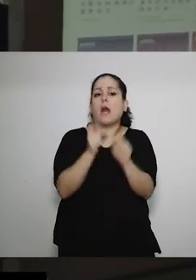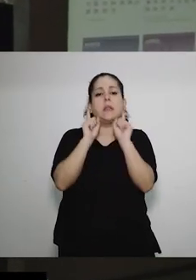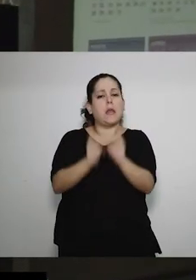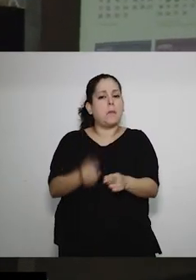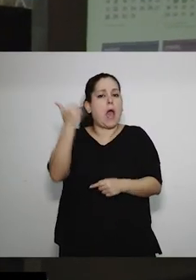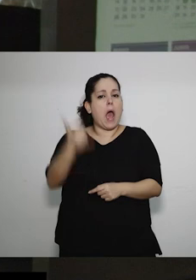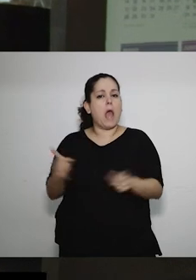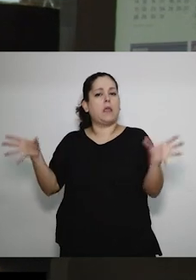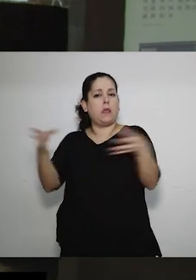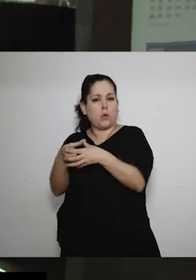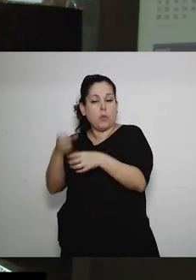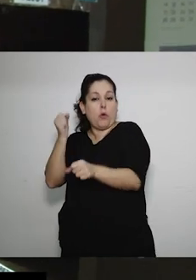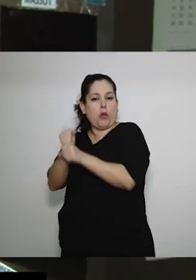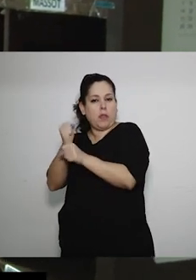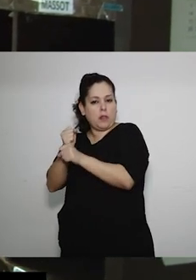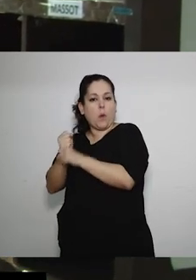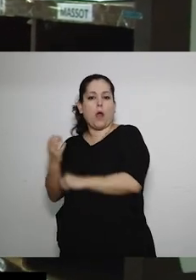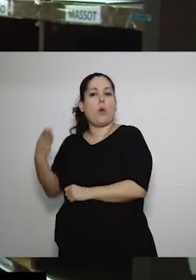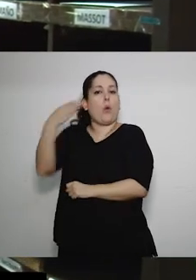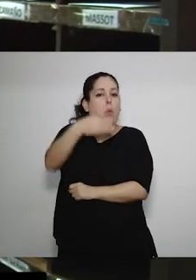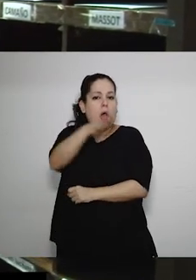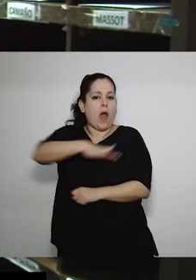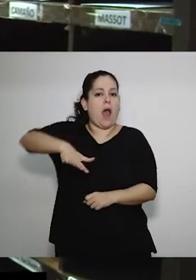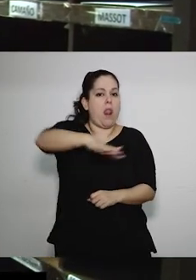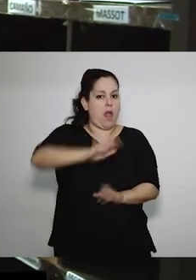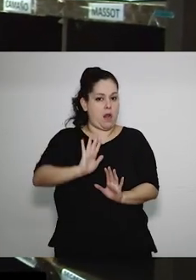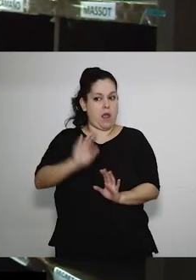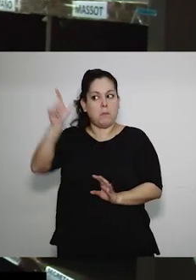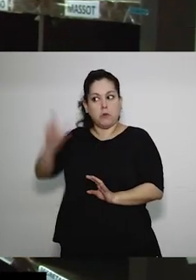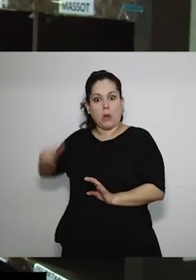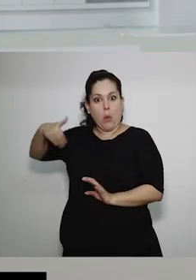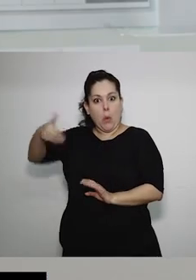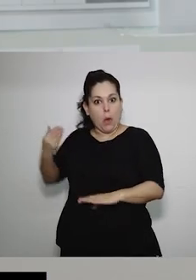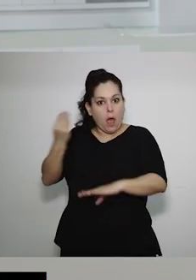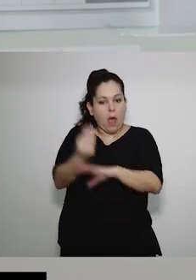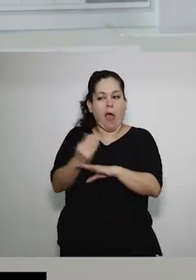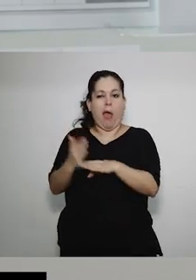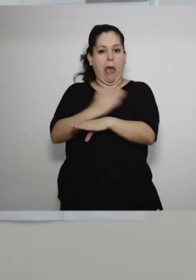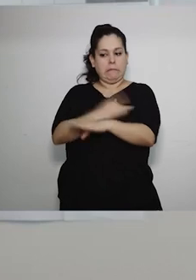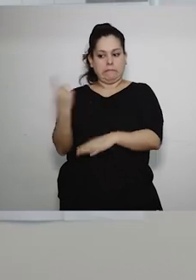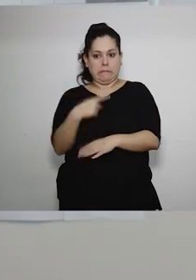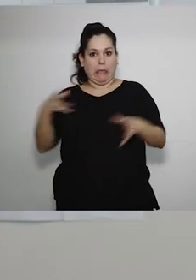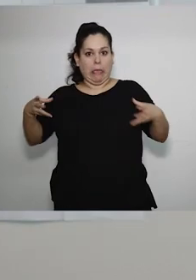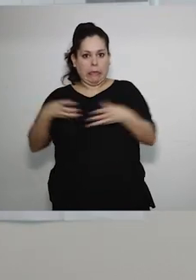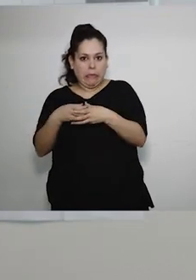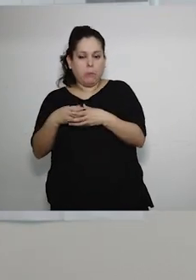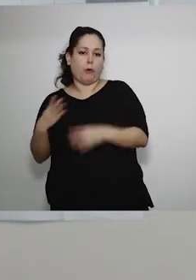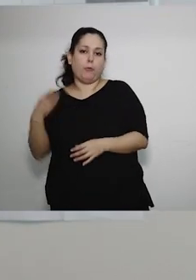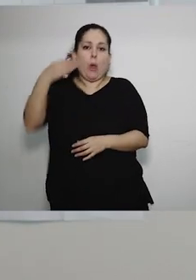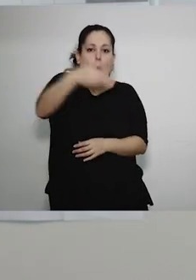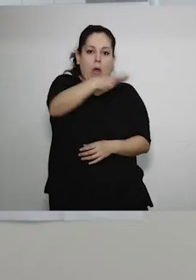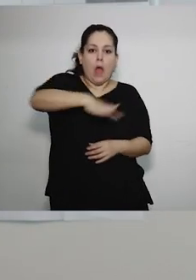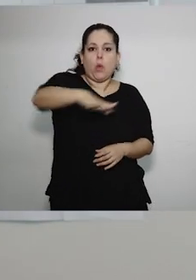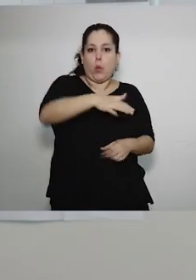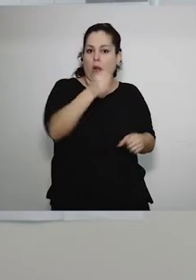también hay un trabajo con el área que va a recibir a esta persona que va a empezar a trabajar. Cuando la persona va a ingresar nosotros